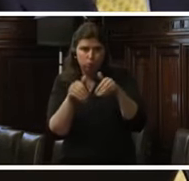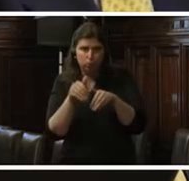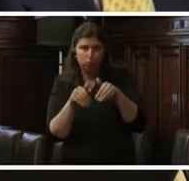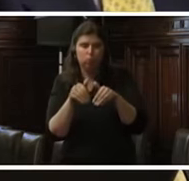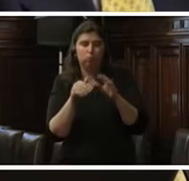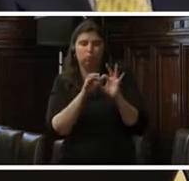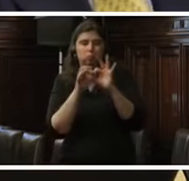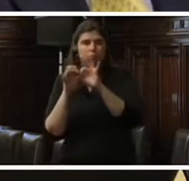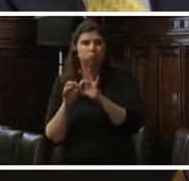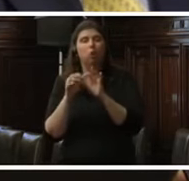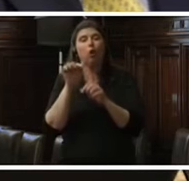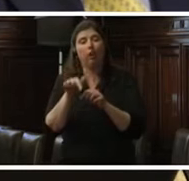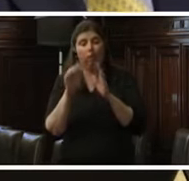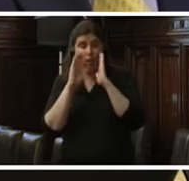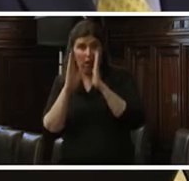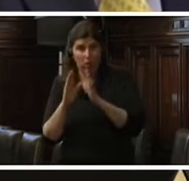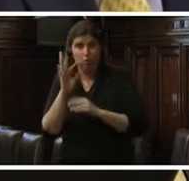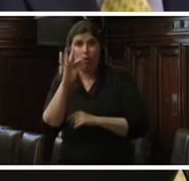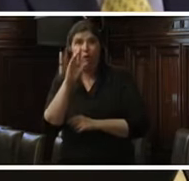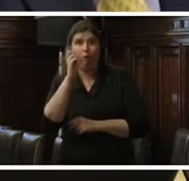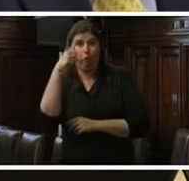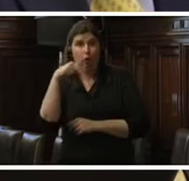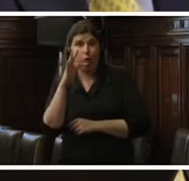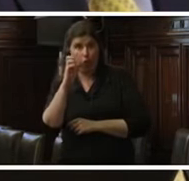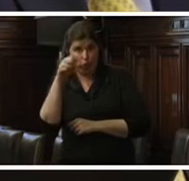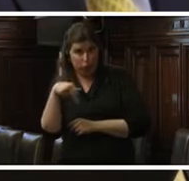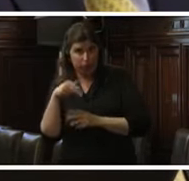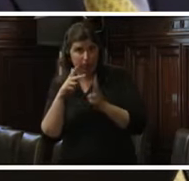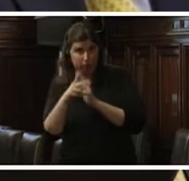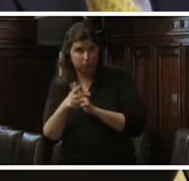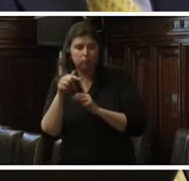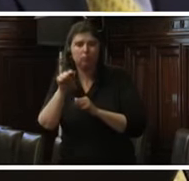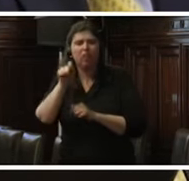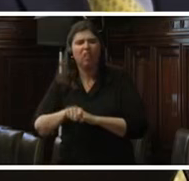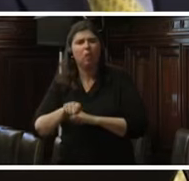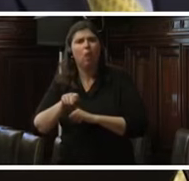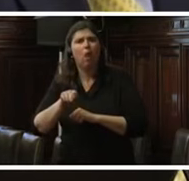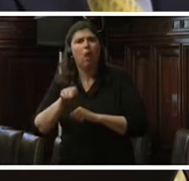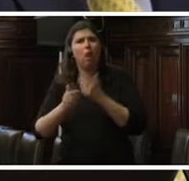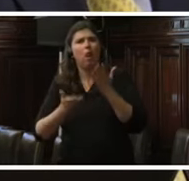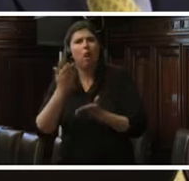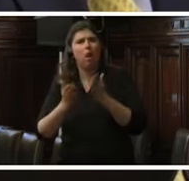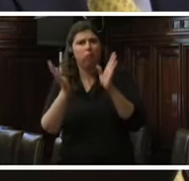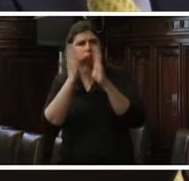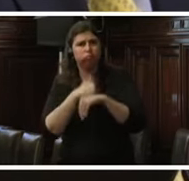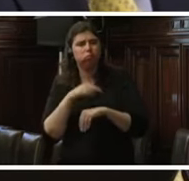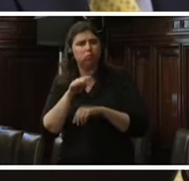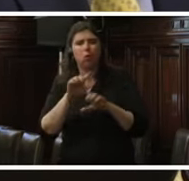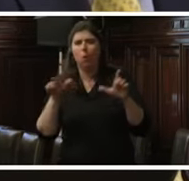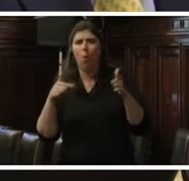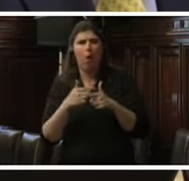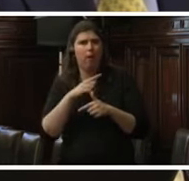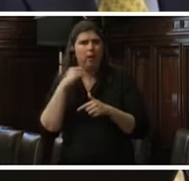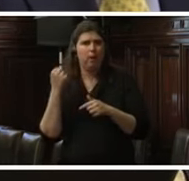con el caso El Frontón, en el que se calificaba desde el Tribunal que esos hechos no constituyen crímenes de lesa